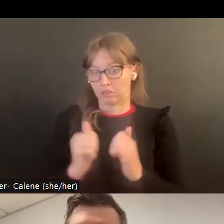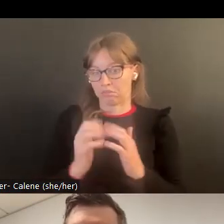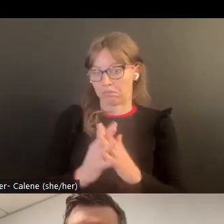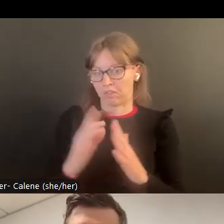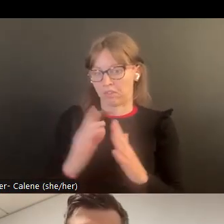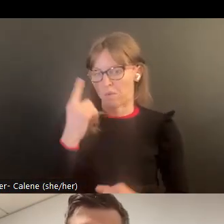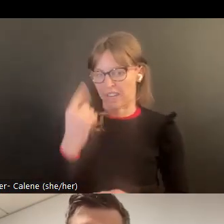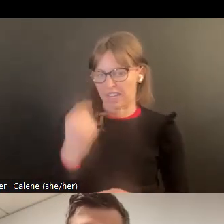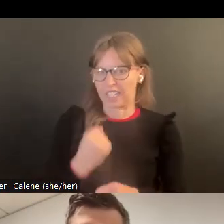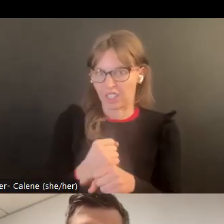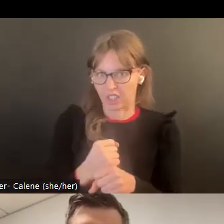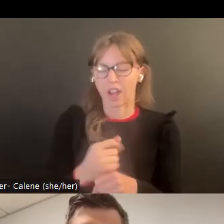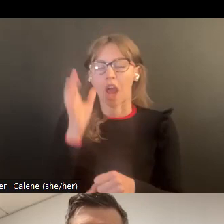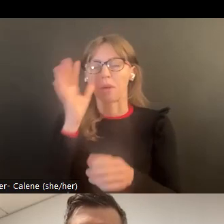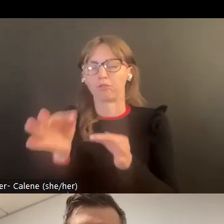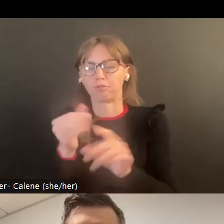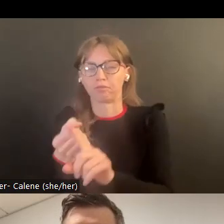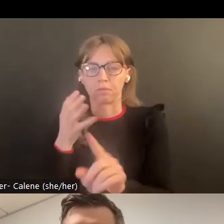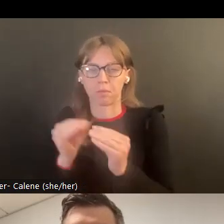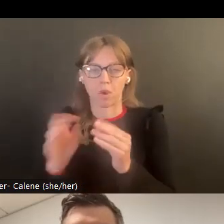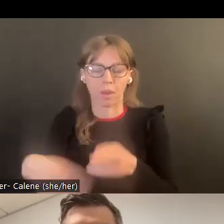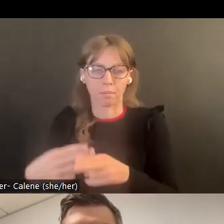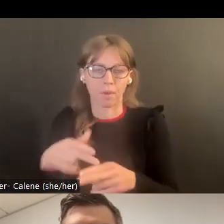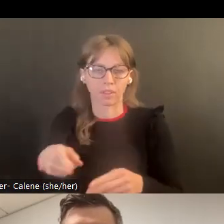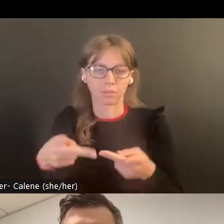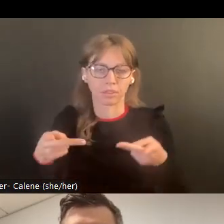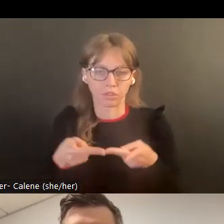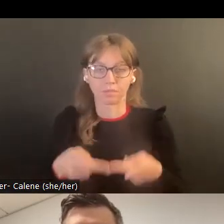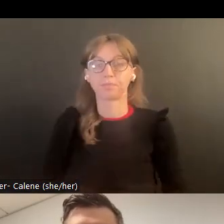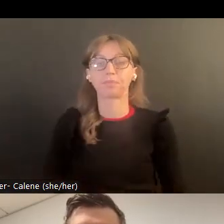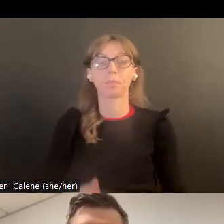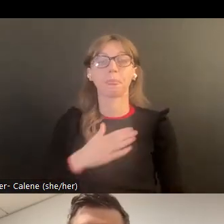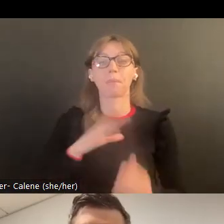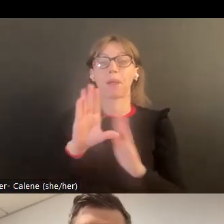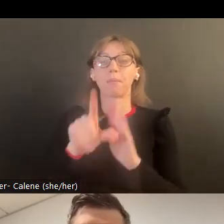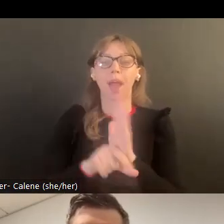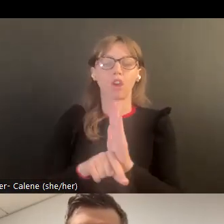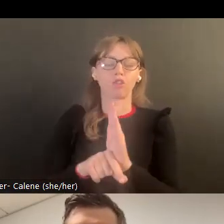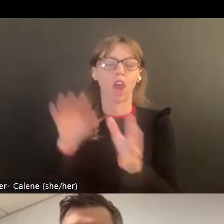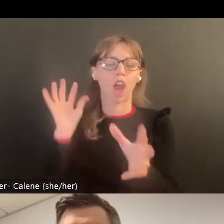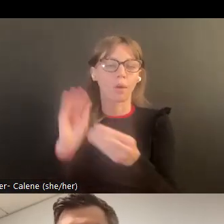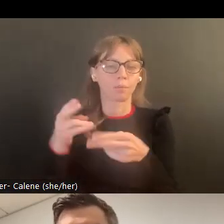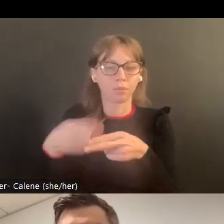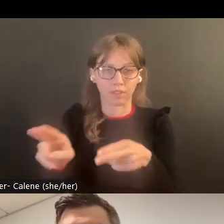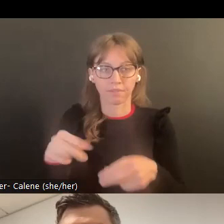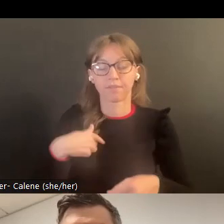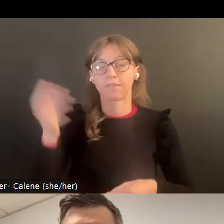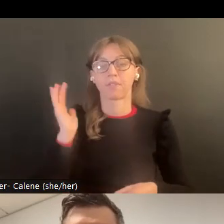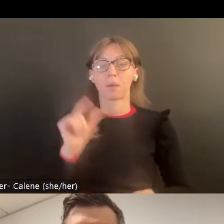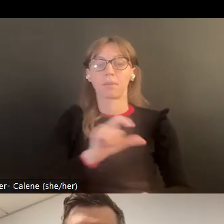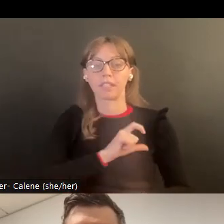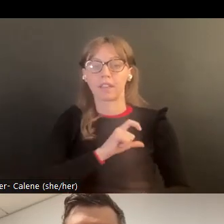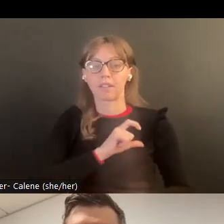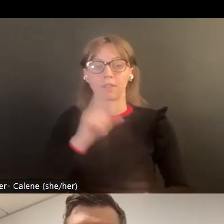Este programa ha estado en existencia como un año. Voy a entrar en más detalles de eso dentro de poco. Mi historial, brevemente, yo